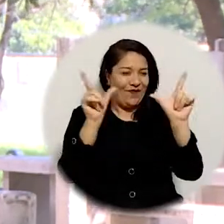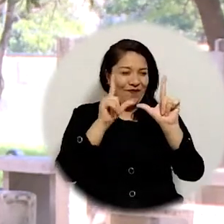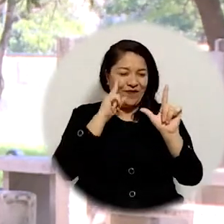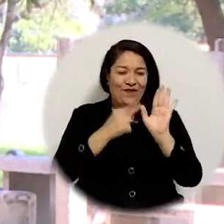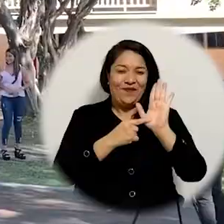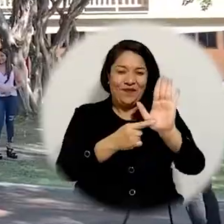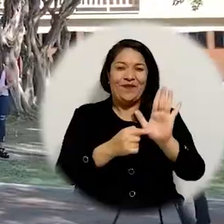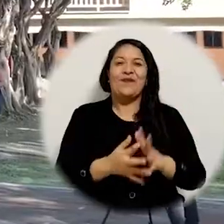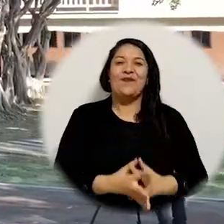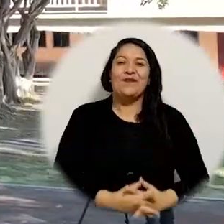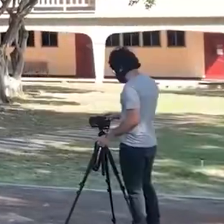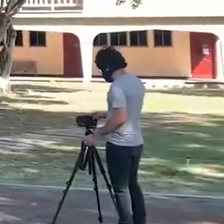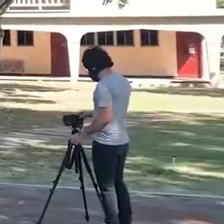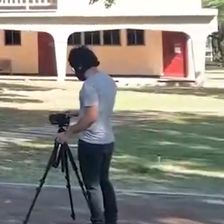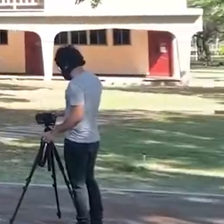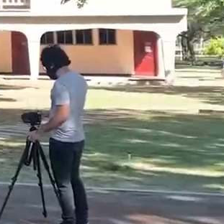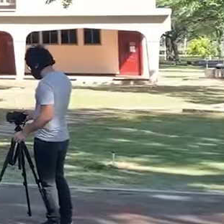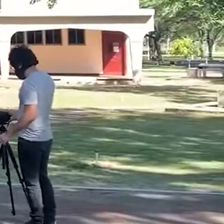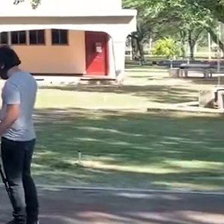en el Campus TV